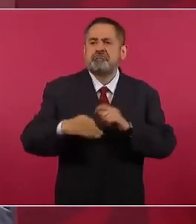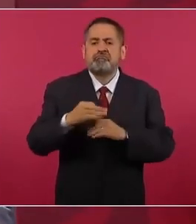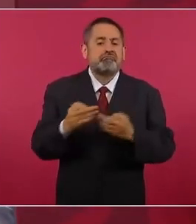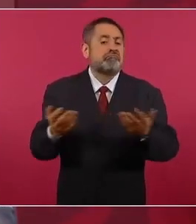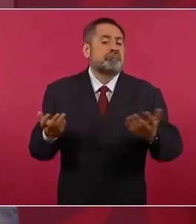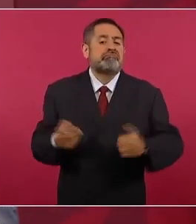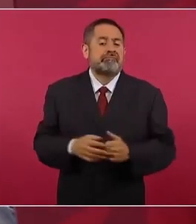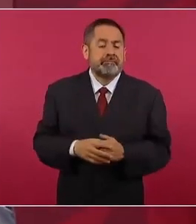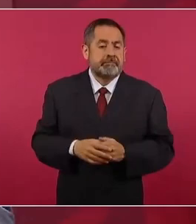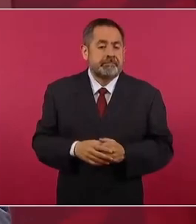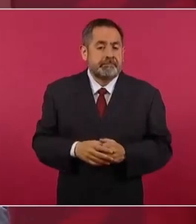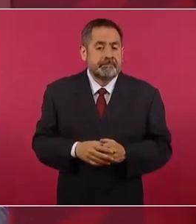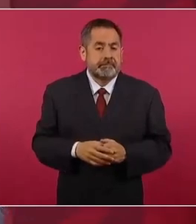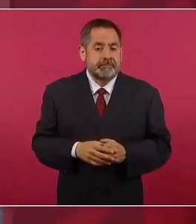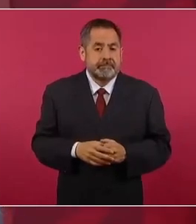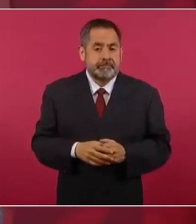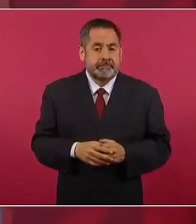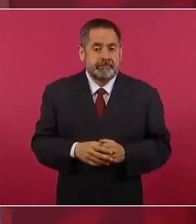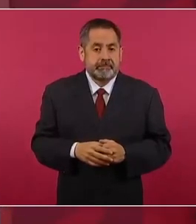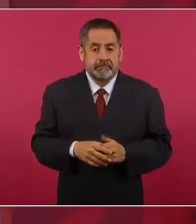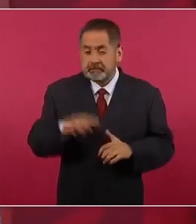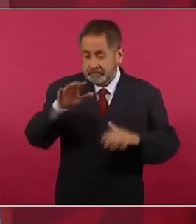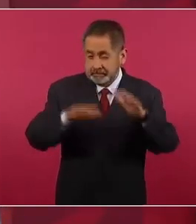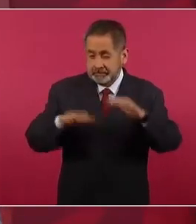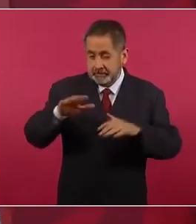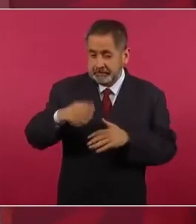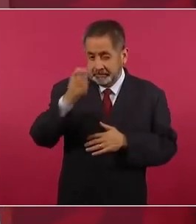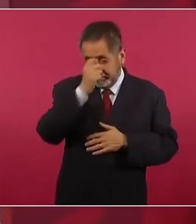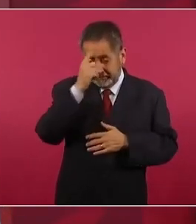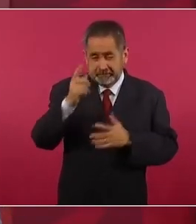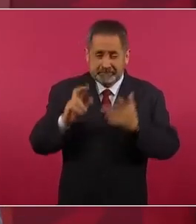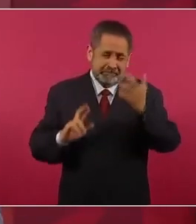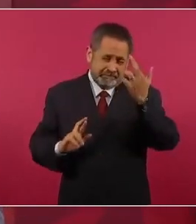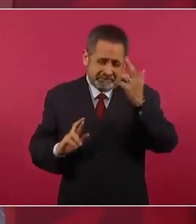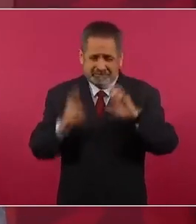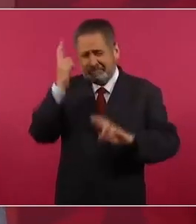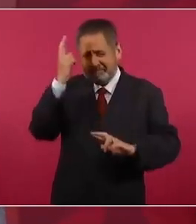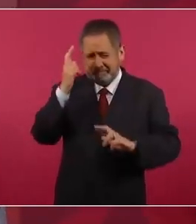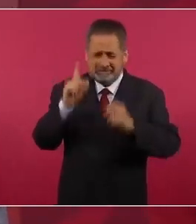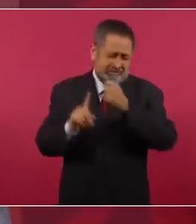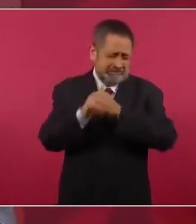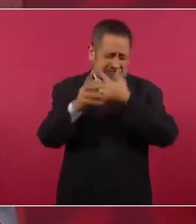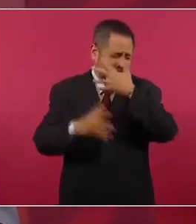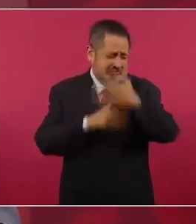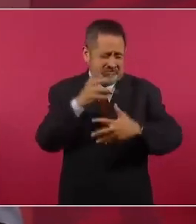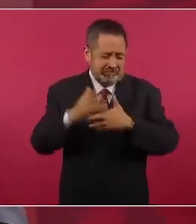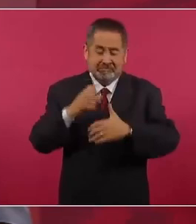hay revoluciones y la gente sigue pensando igual